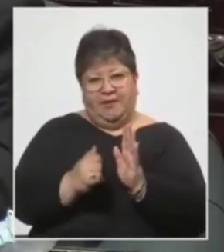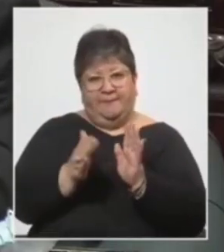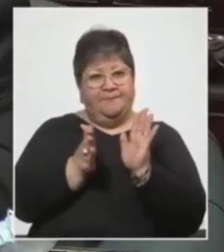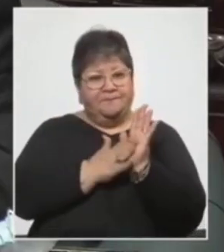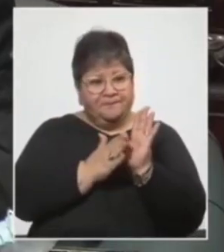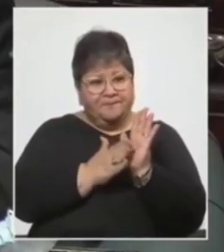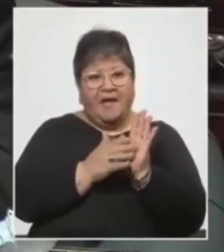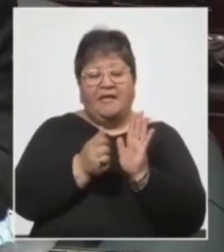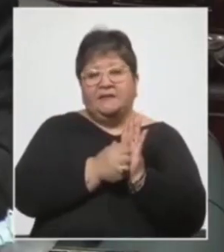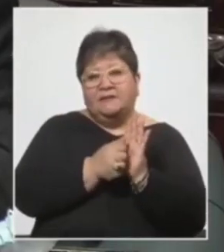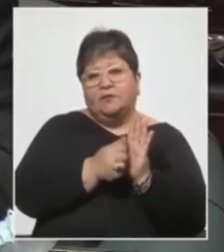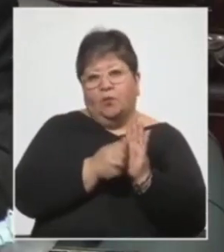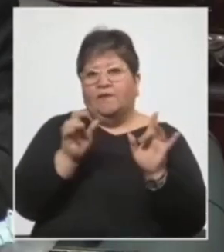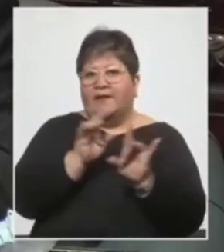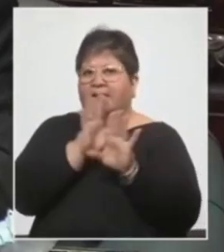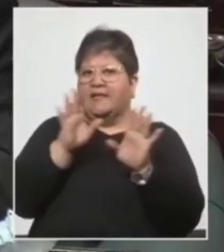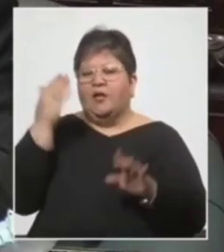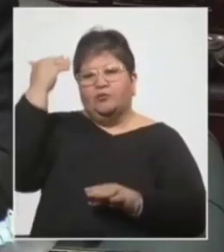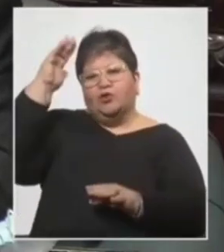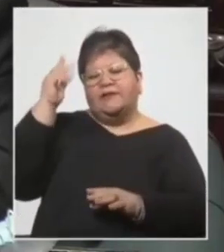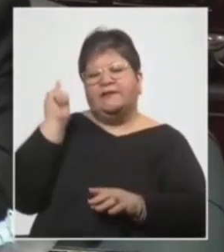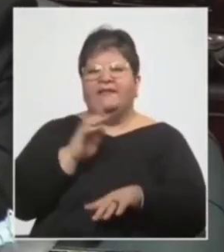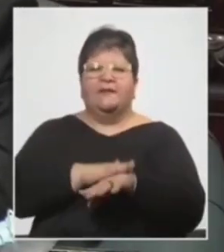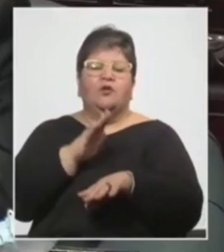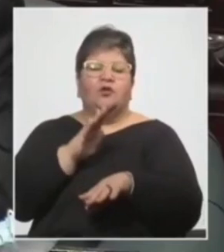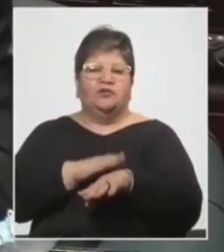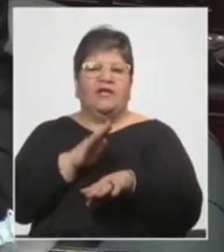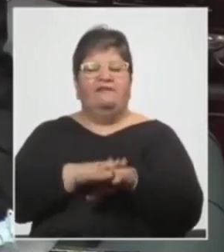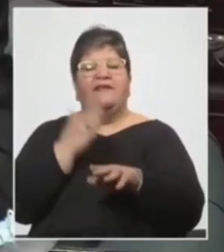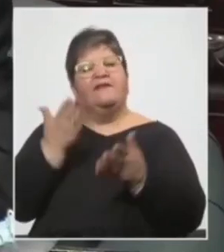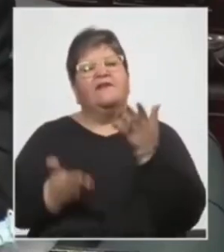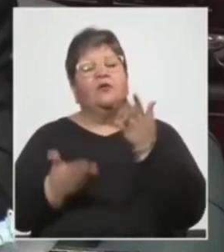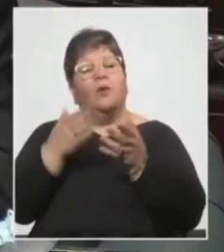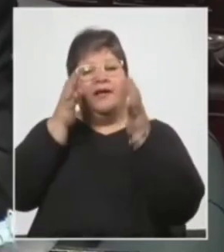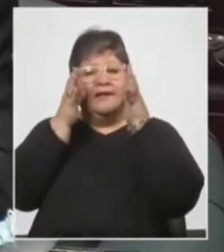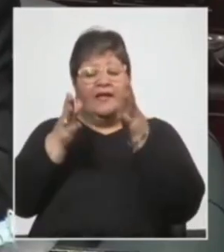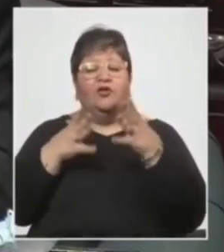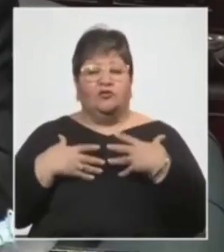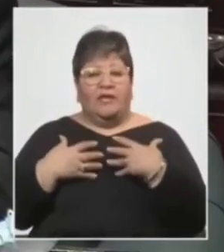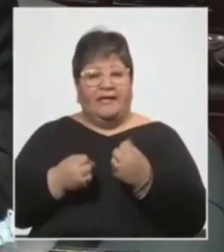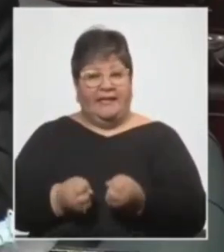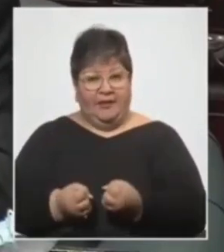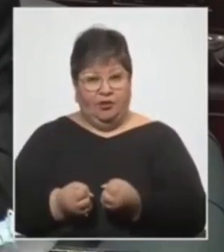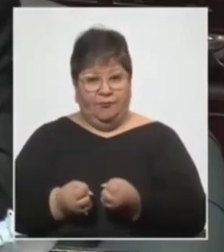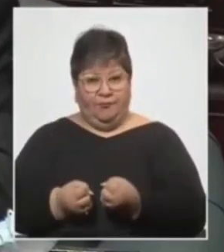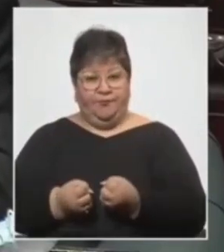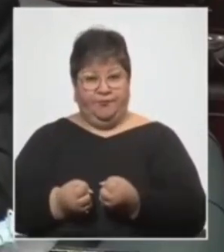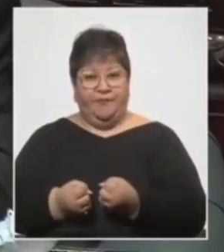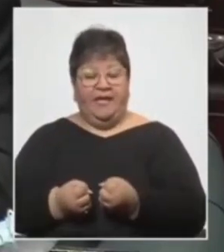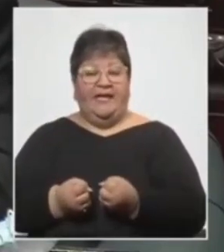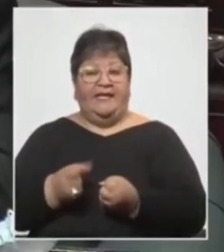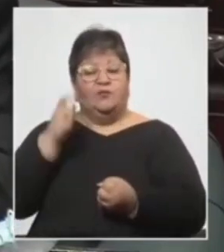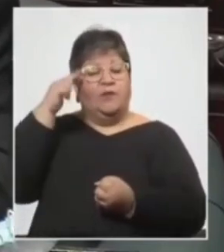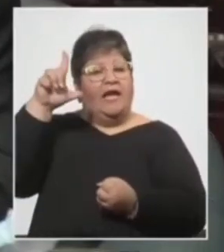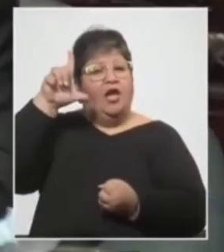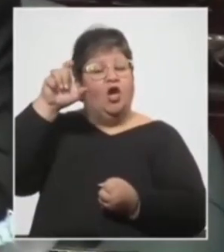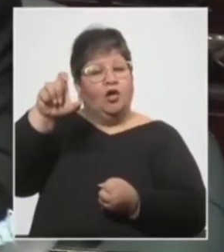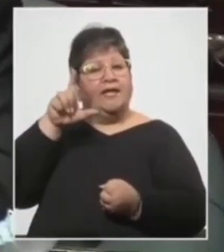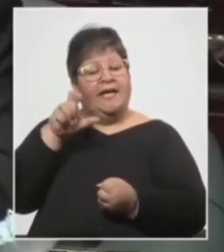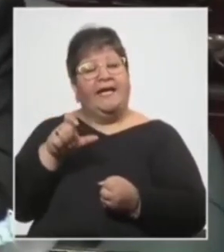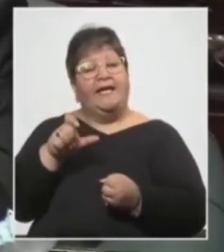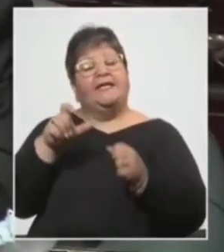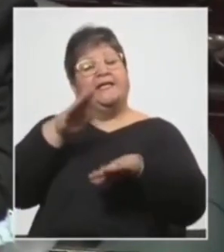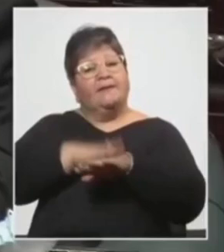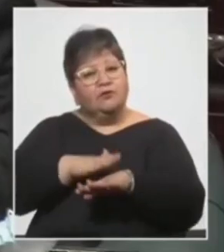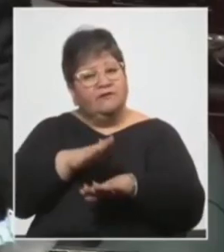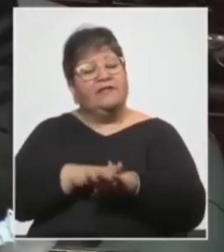claro quiénes son las autoridades competentes a la hora de evaluar el riesgo sanitario deja en claro una lógica responsabilidad institucional.